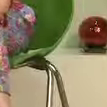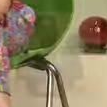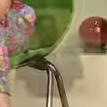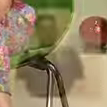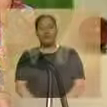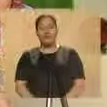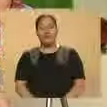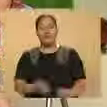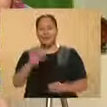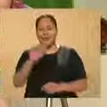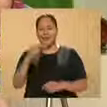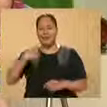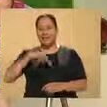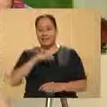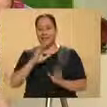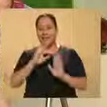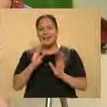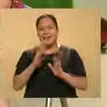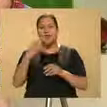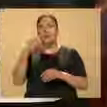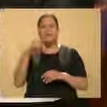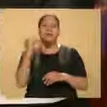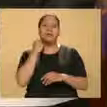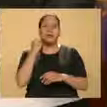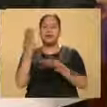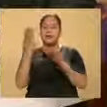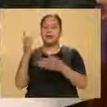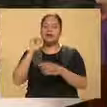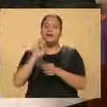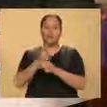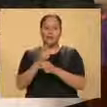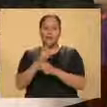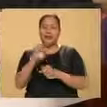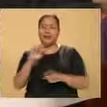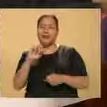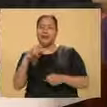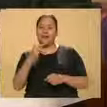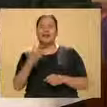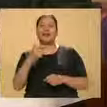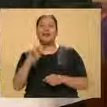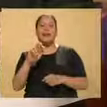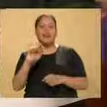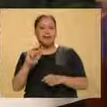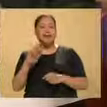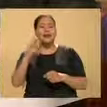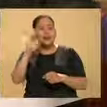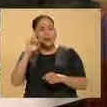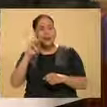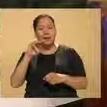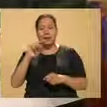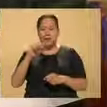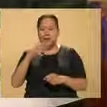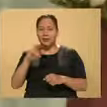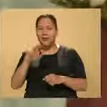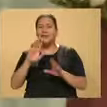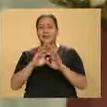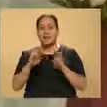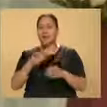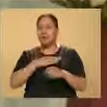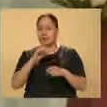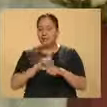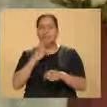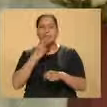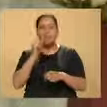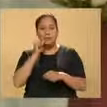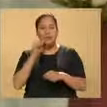Pues así es, nosotros ya estamos en tu abogada con la licenciada Erika García. Muy buenos días, licenciada. ¿Cómo Hola, Hola, Pati. Bien. Muy buenos días. Pues